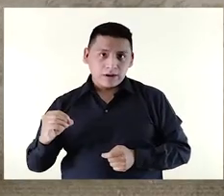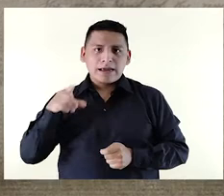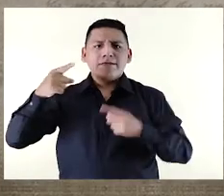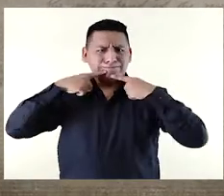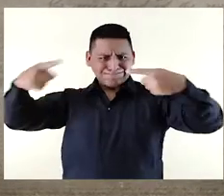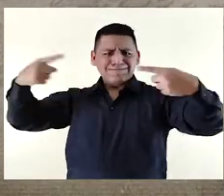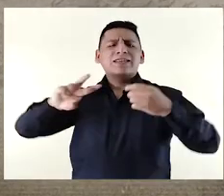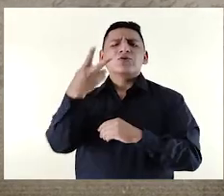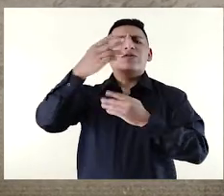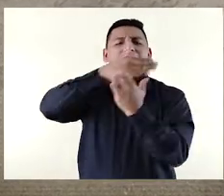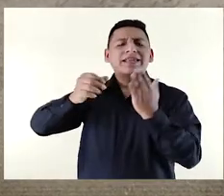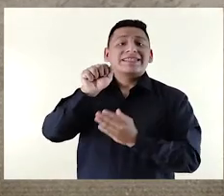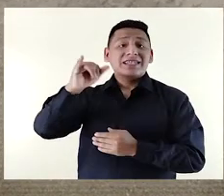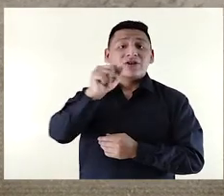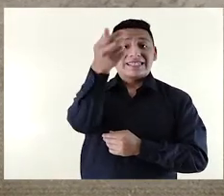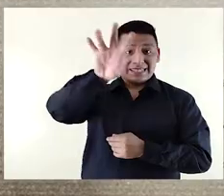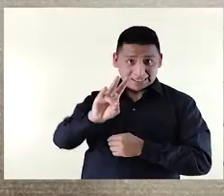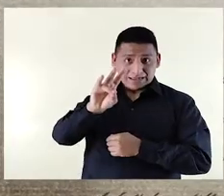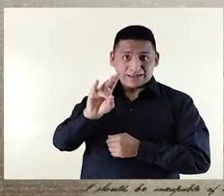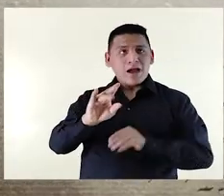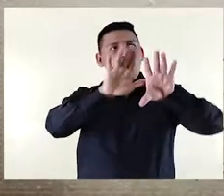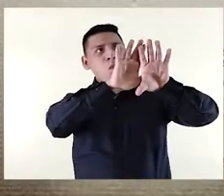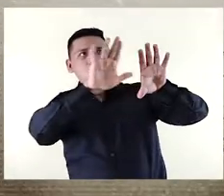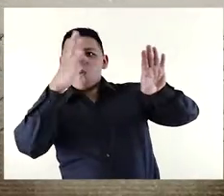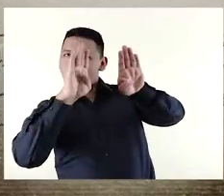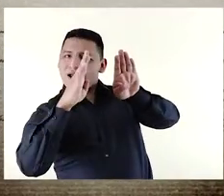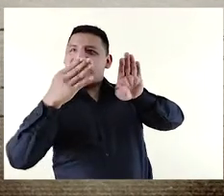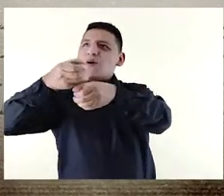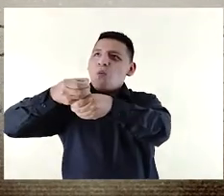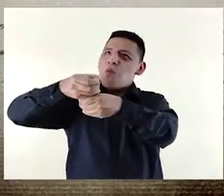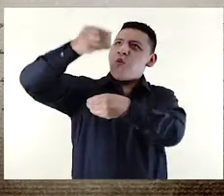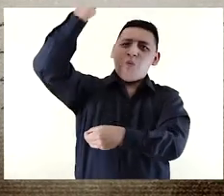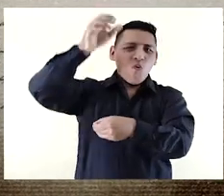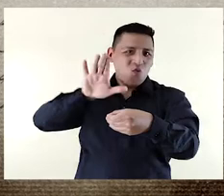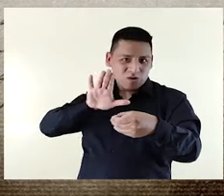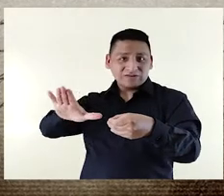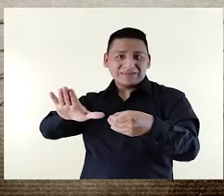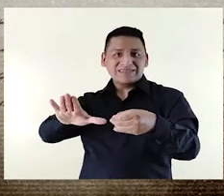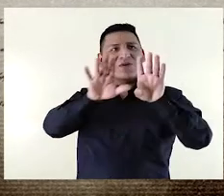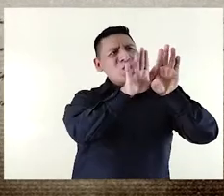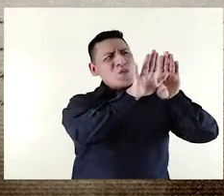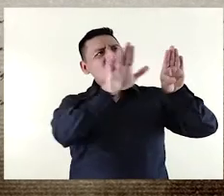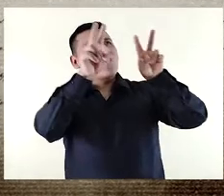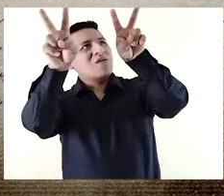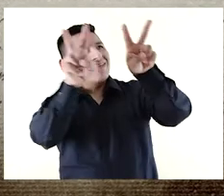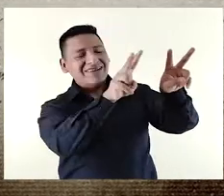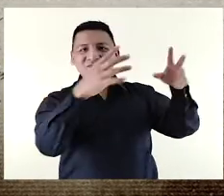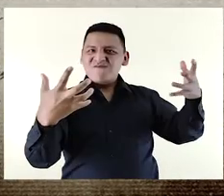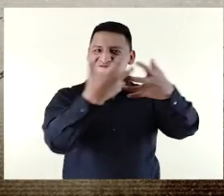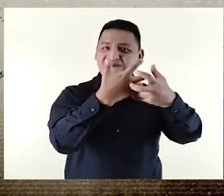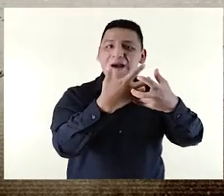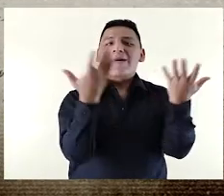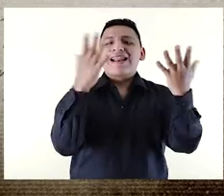famoso larife de la segunda mitad del siglo XVII. Ambas, Portada y Torre, son sus obras y las ubican en un singular ángulo abierto